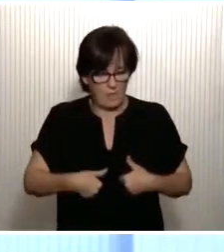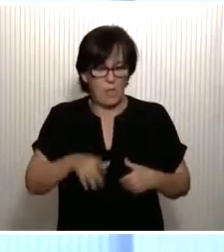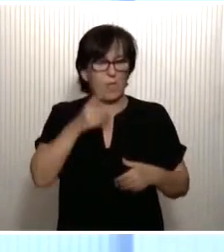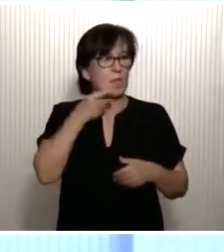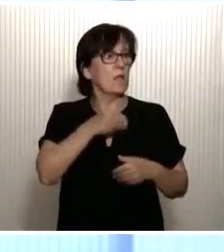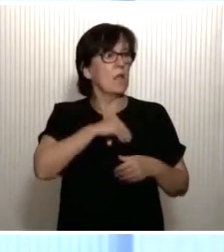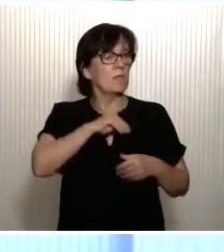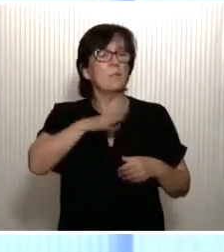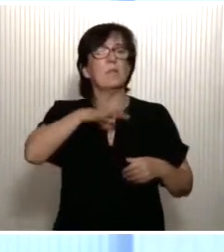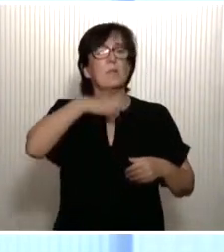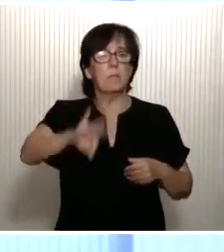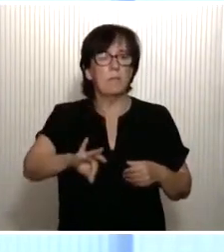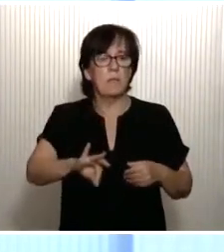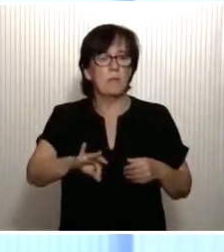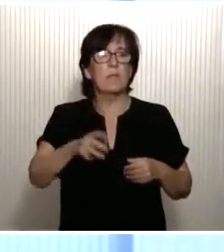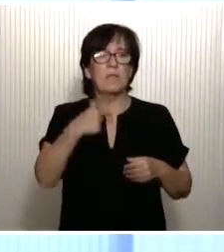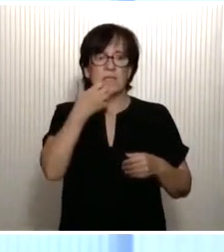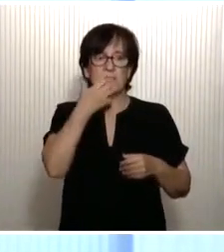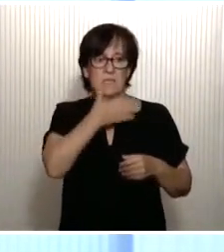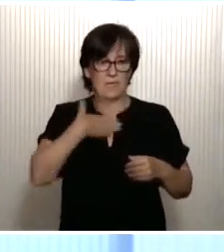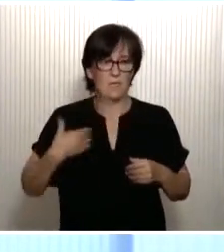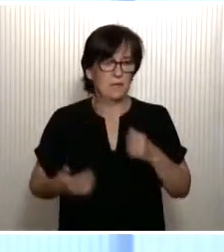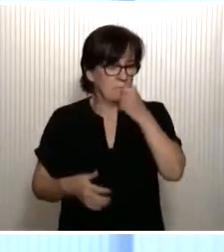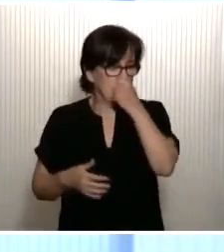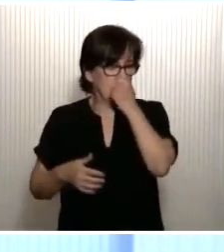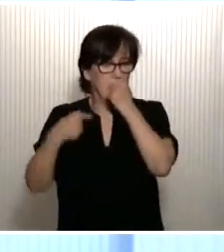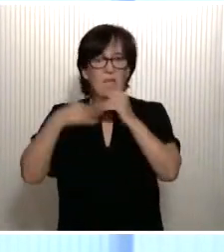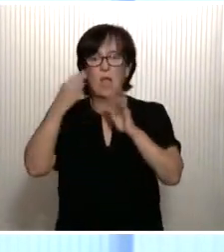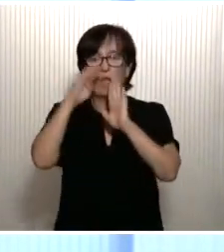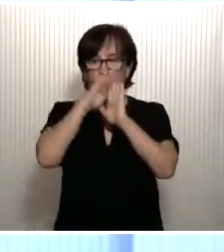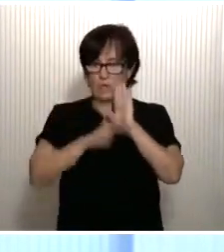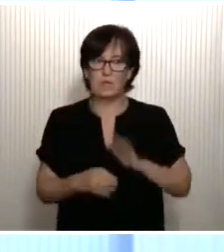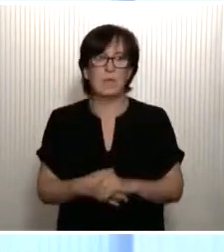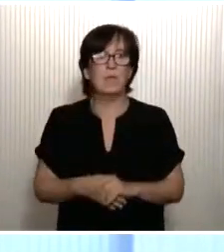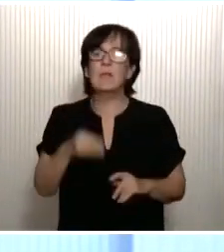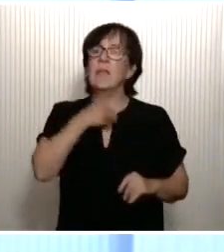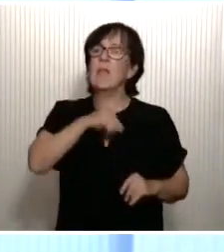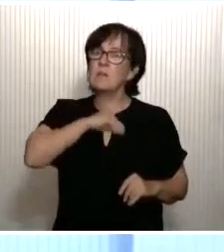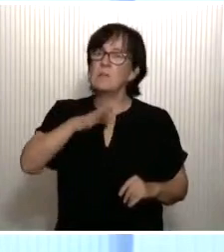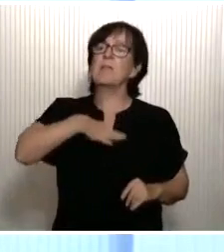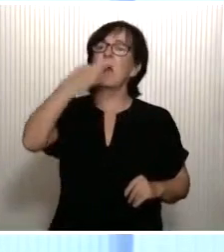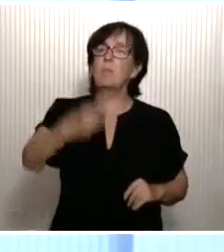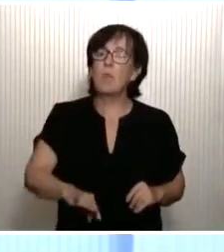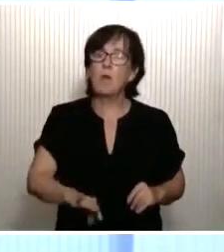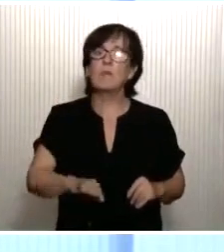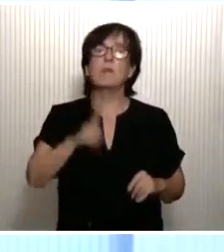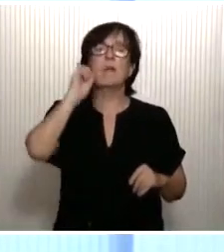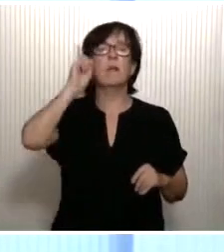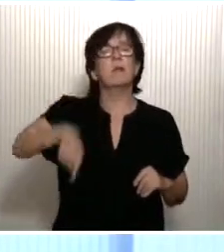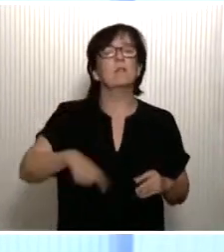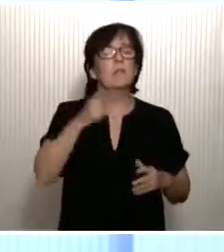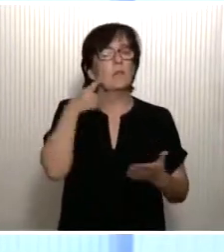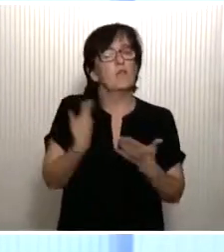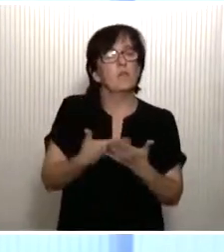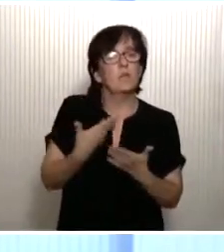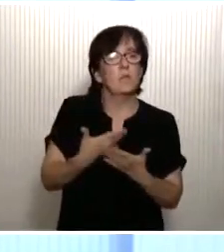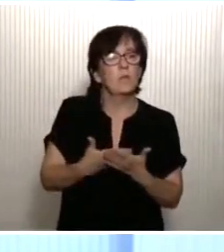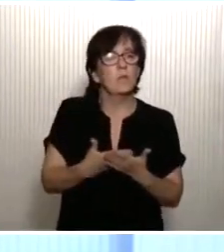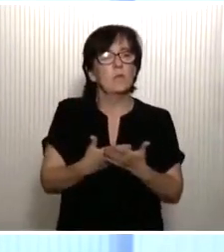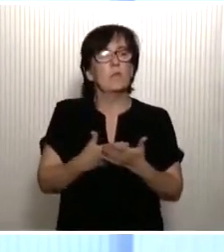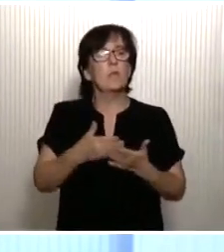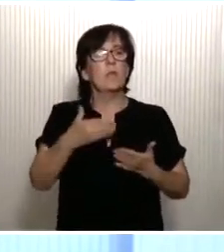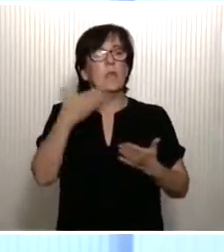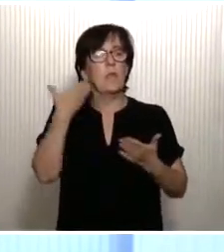España puede si España quiere. Esa es la condición. España puede, porque además ya lo hemos demostrado, ya nos lo hemos